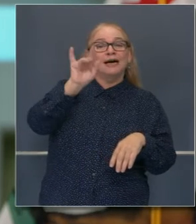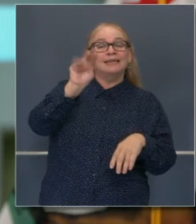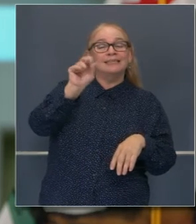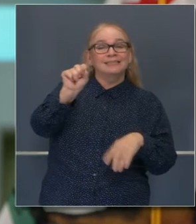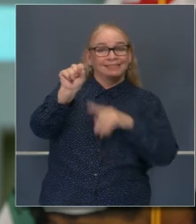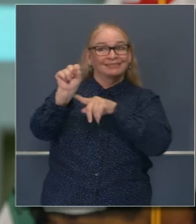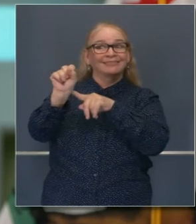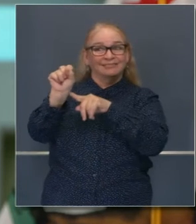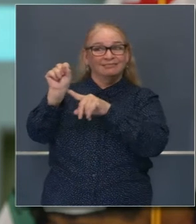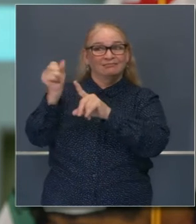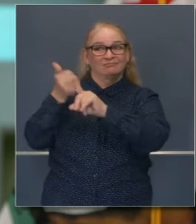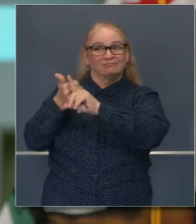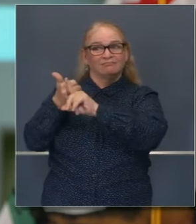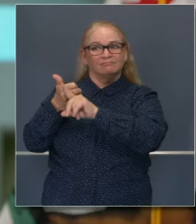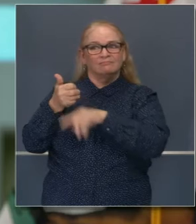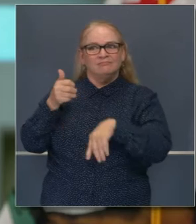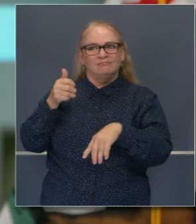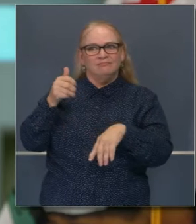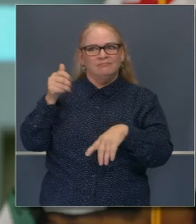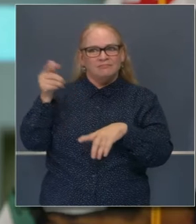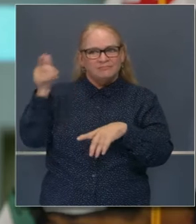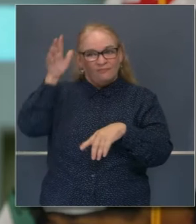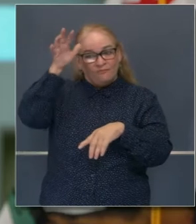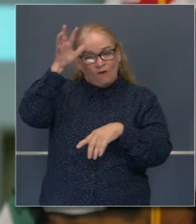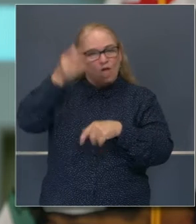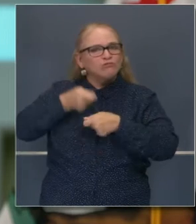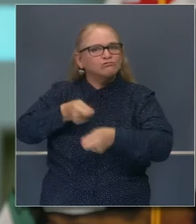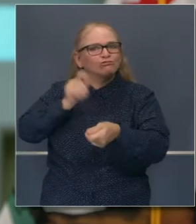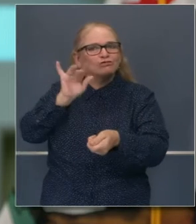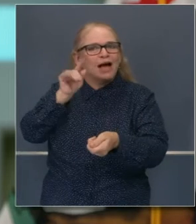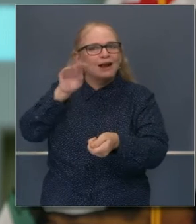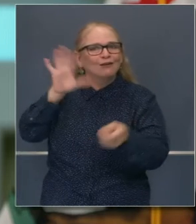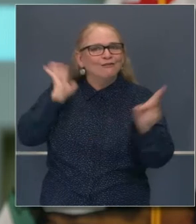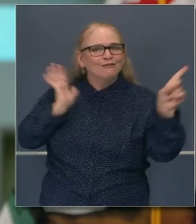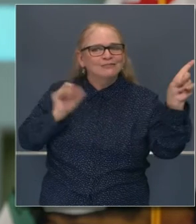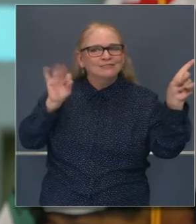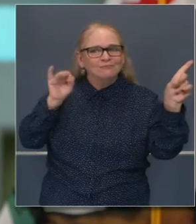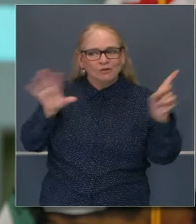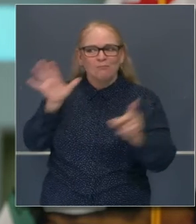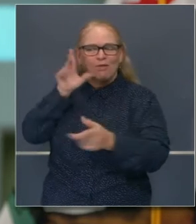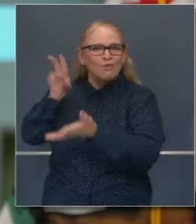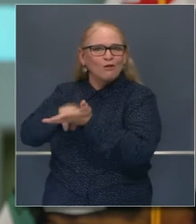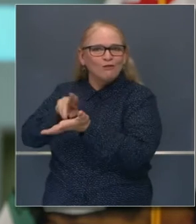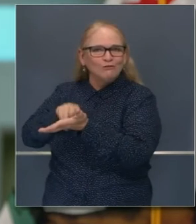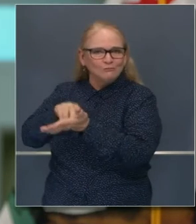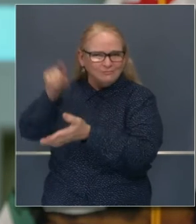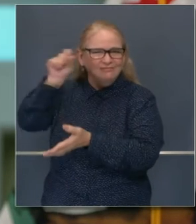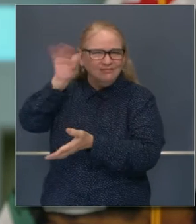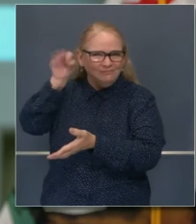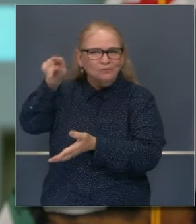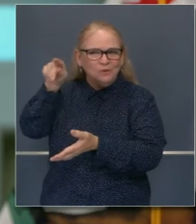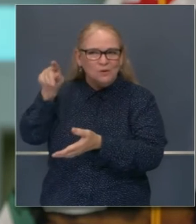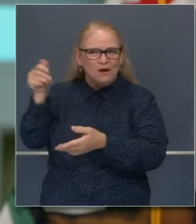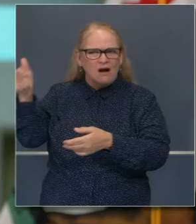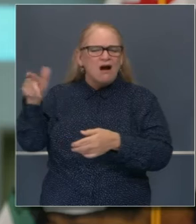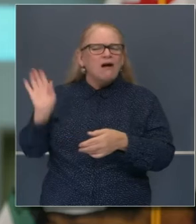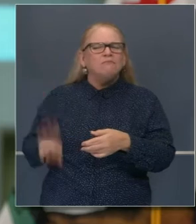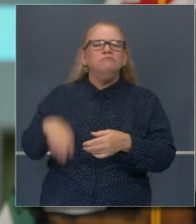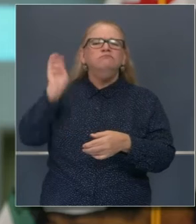californiano. El hijo de un afanador y una enferma, el juez Jenkins, pasó toda una vida